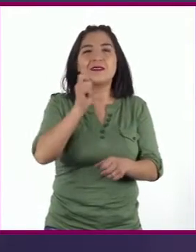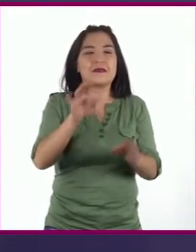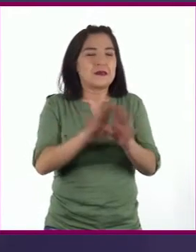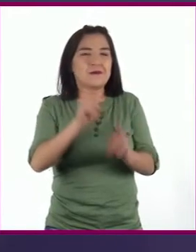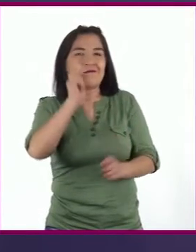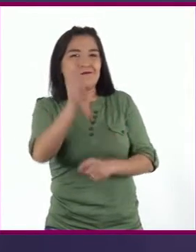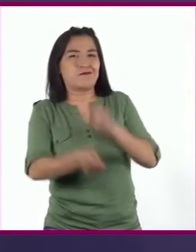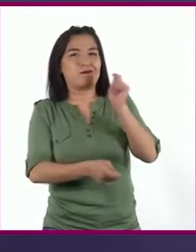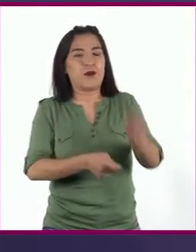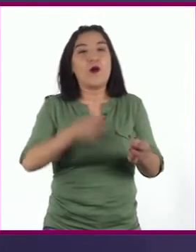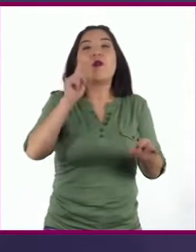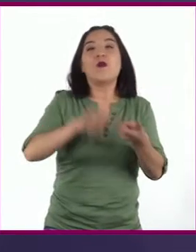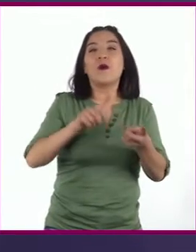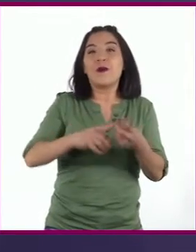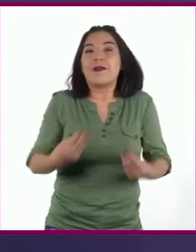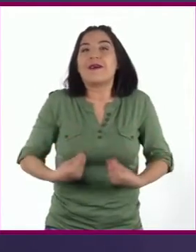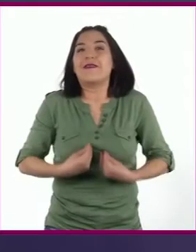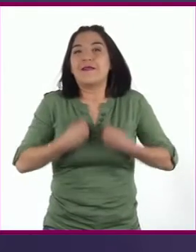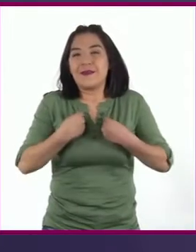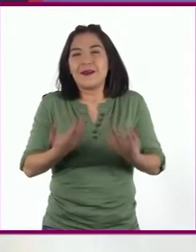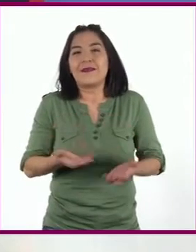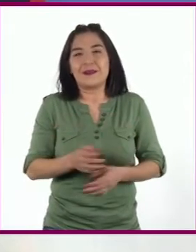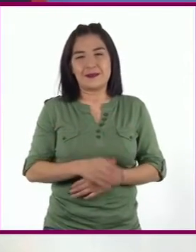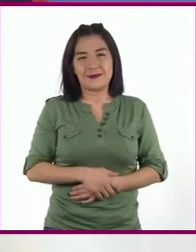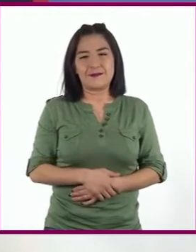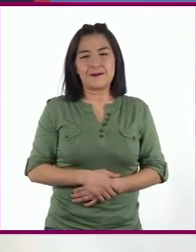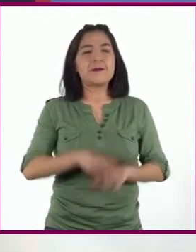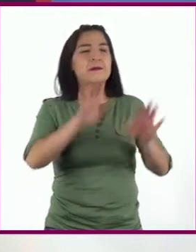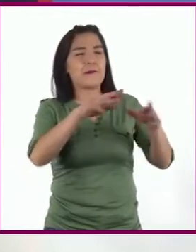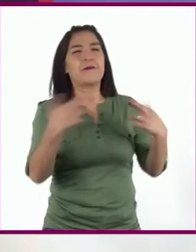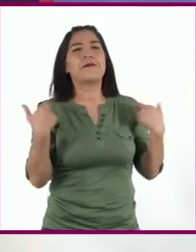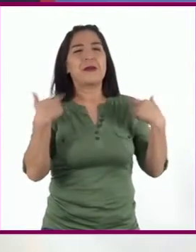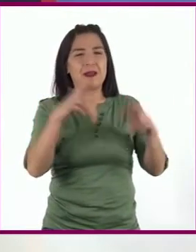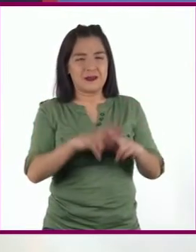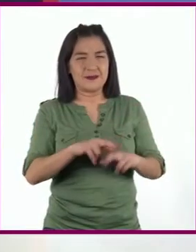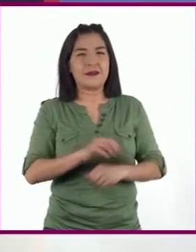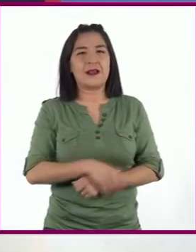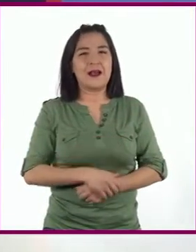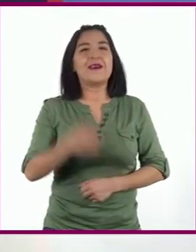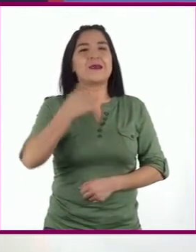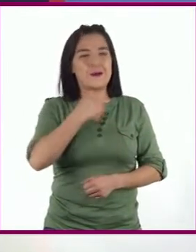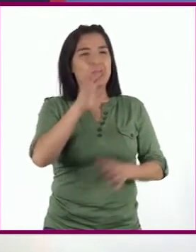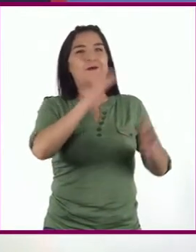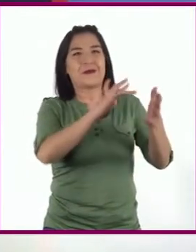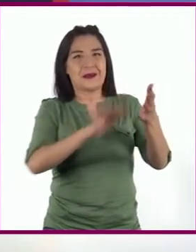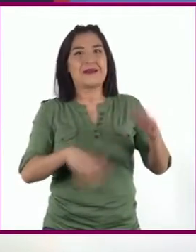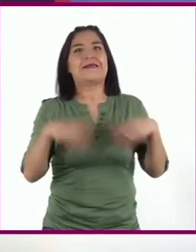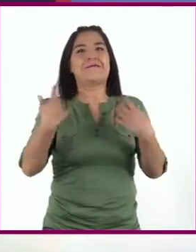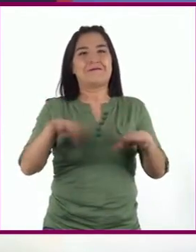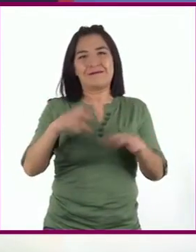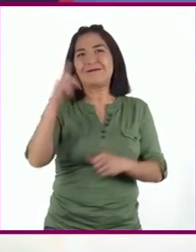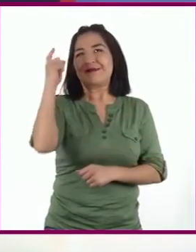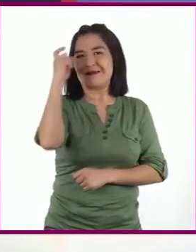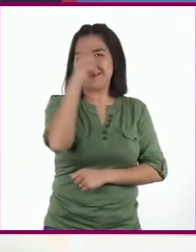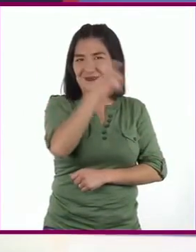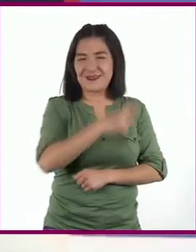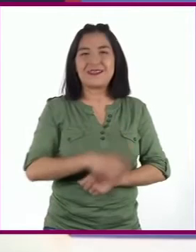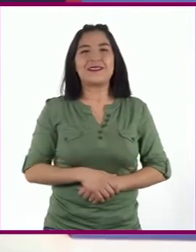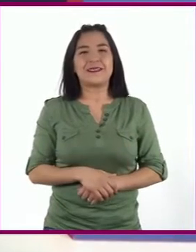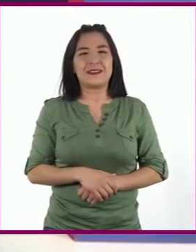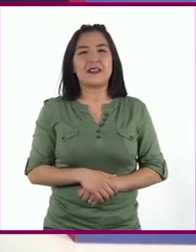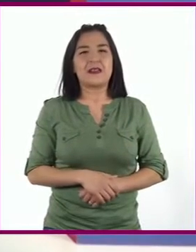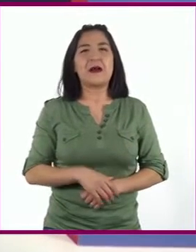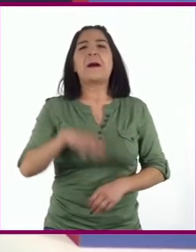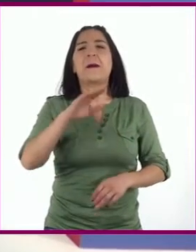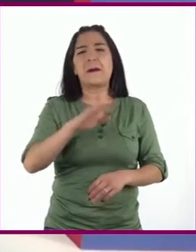hacen y dónde se encuentran Profesor, ahora sí me ha tocado leer cosas muy difíciles ¿Y